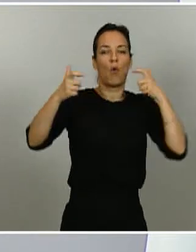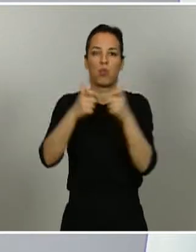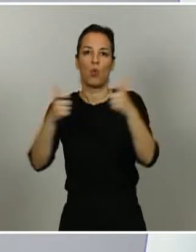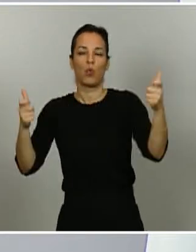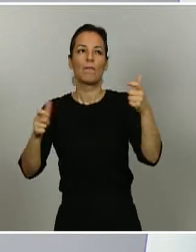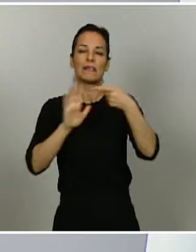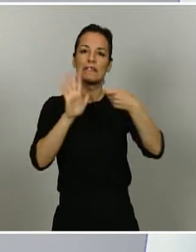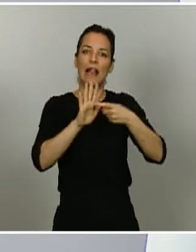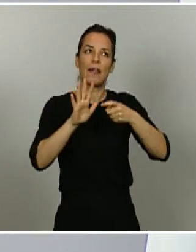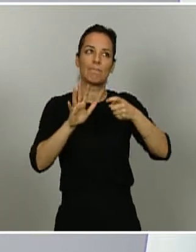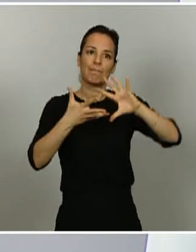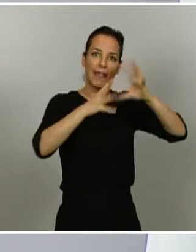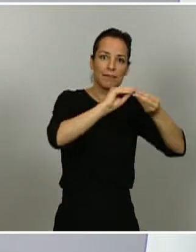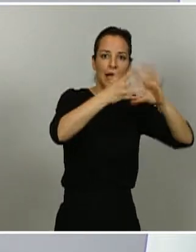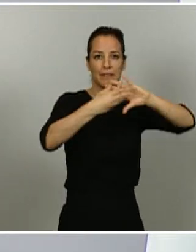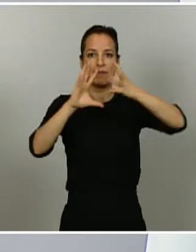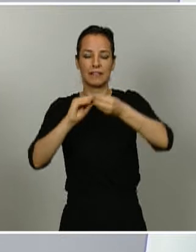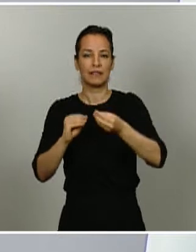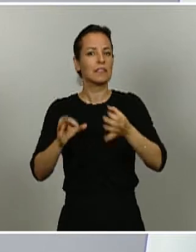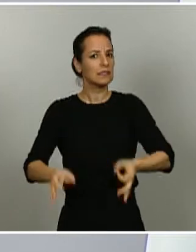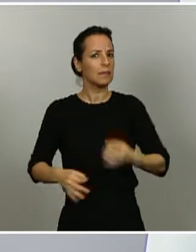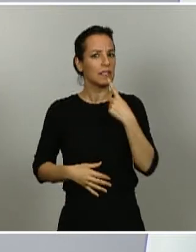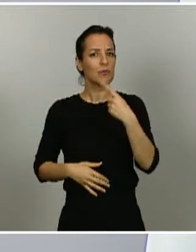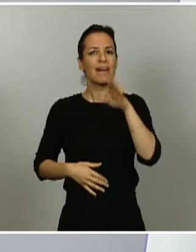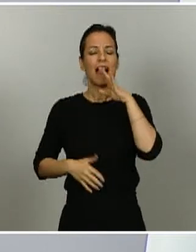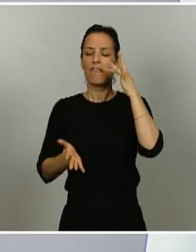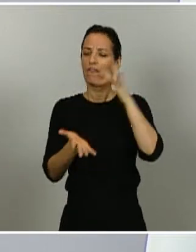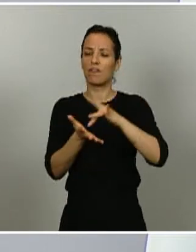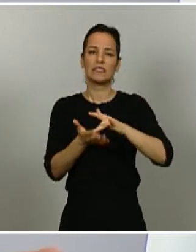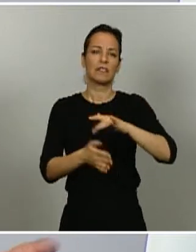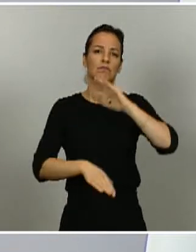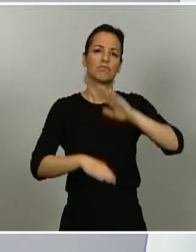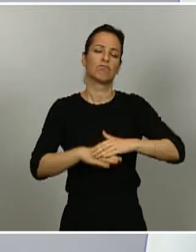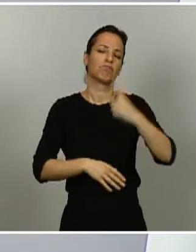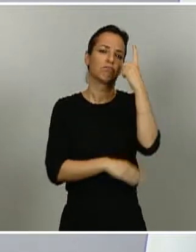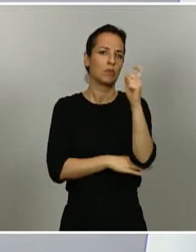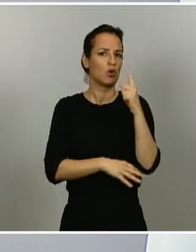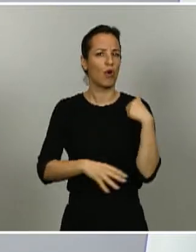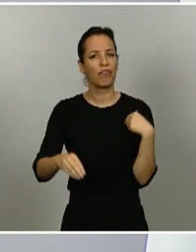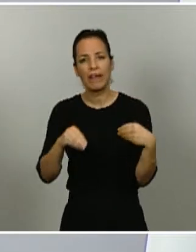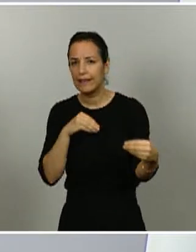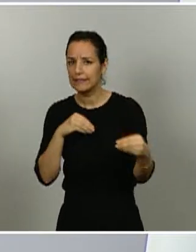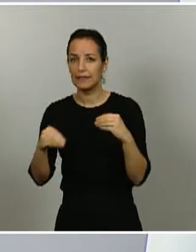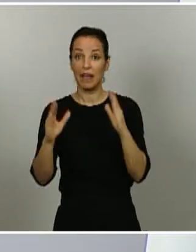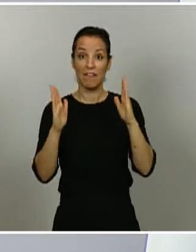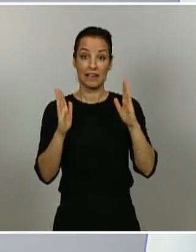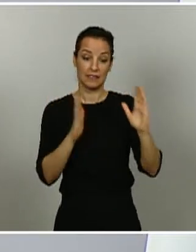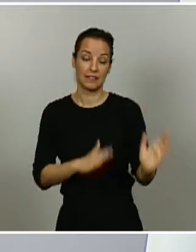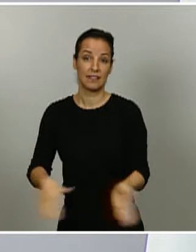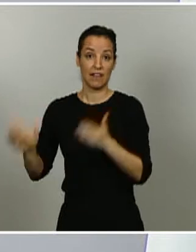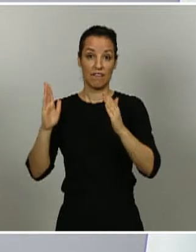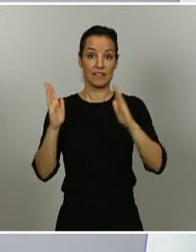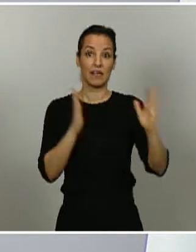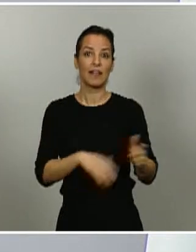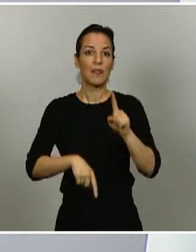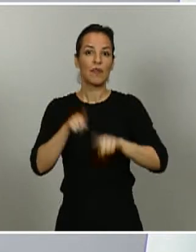flexibilidad en el cumplimiento de las fechas y que estaría basada la progresión de fases en la evolución de la epidemia y ahí quiero hacer